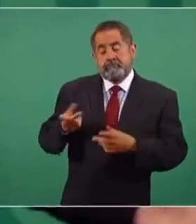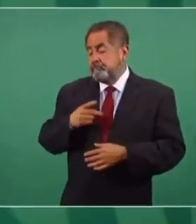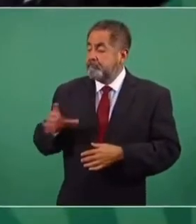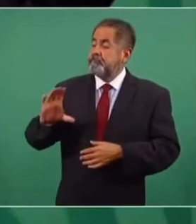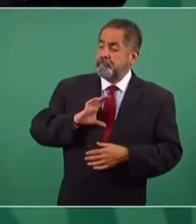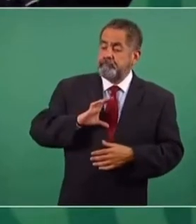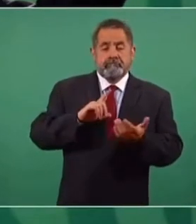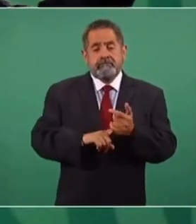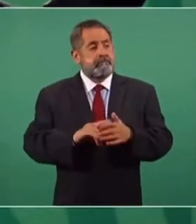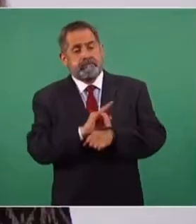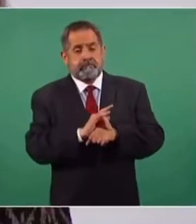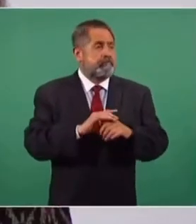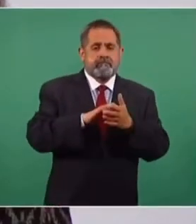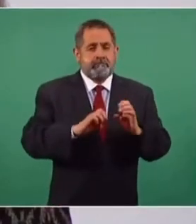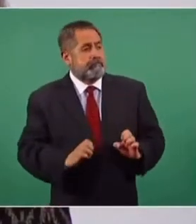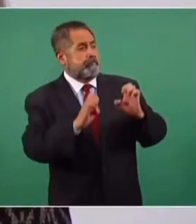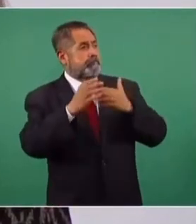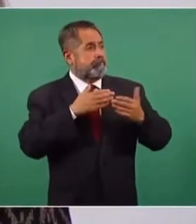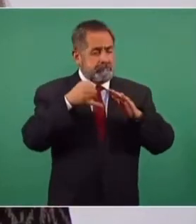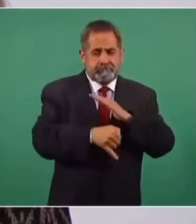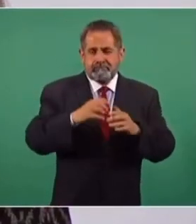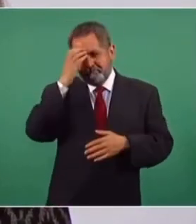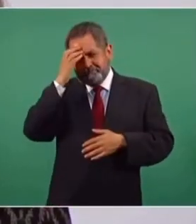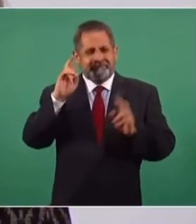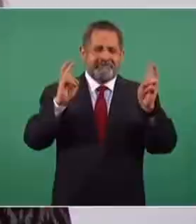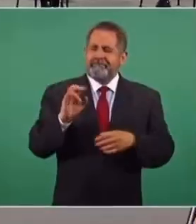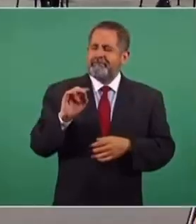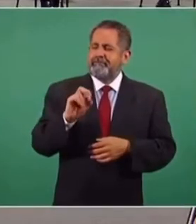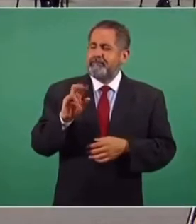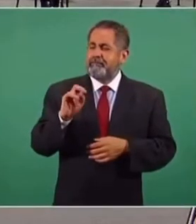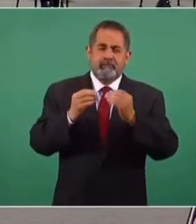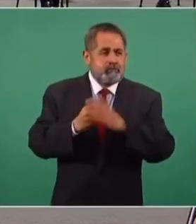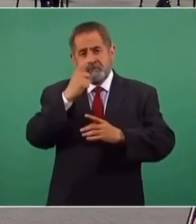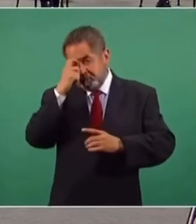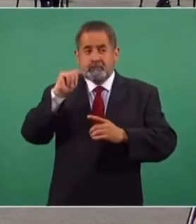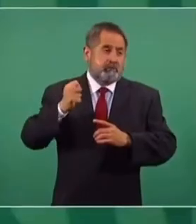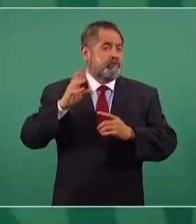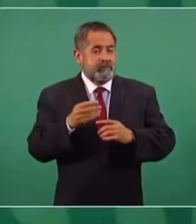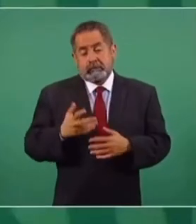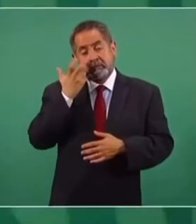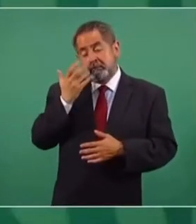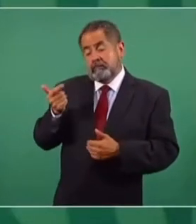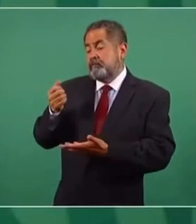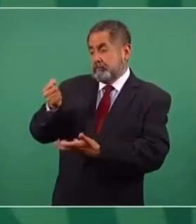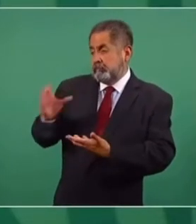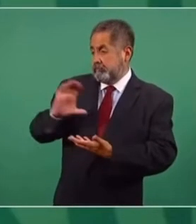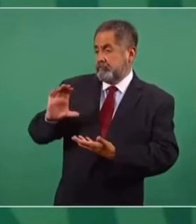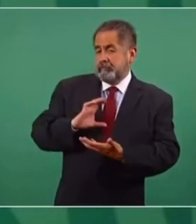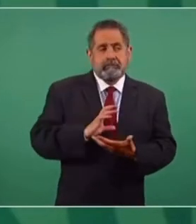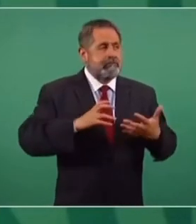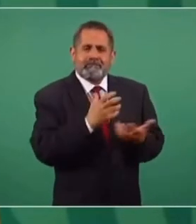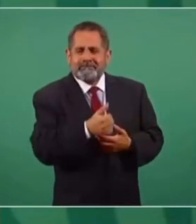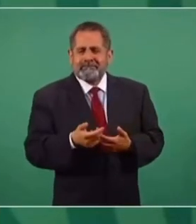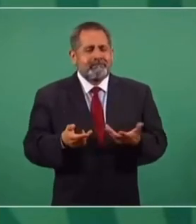Haciendo grandes edificios para la ciencia se puso de moda lo de la innovación tecnológica. Y era una excusa, un pretexto, como muchos